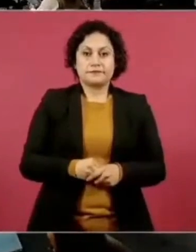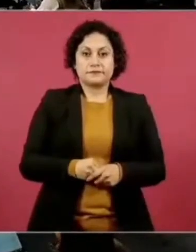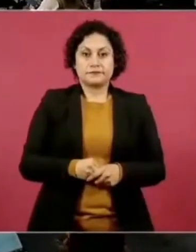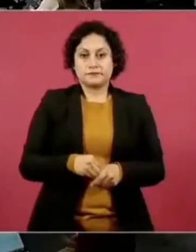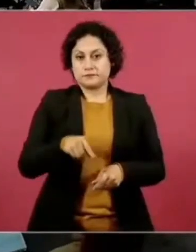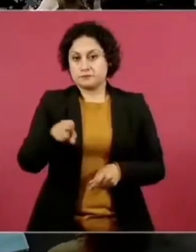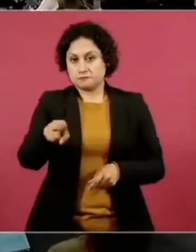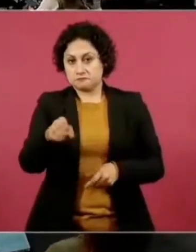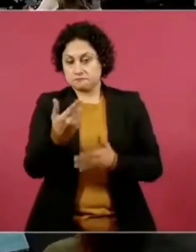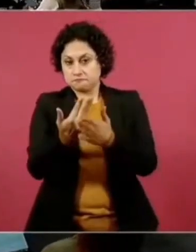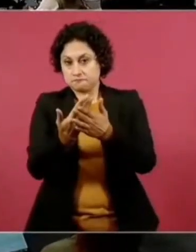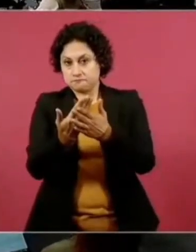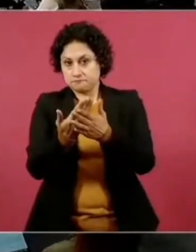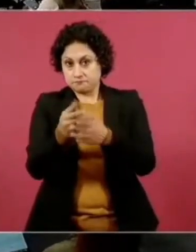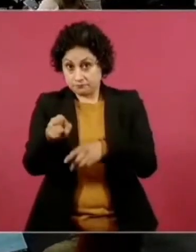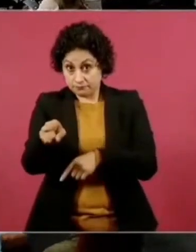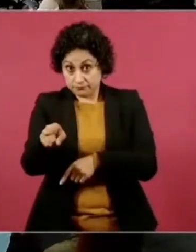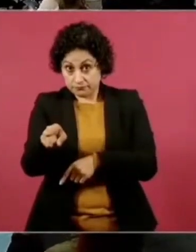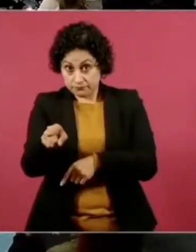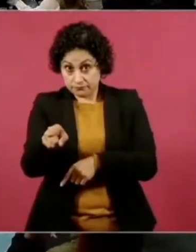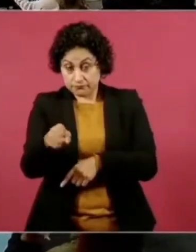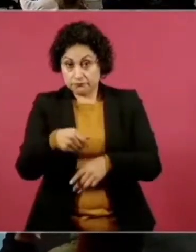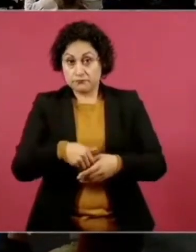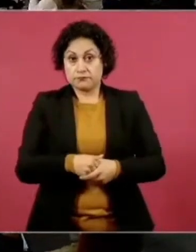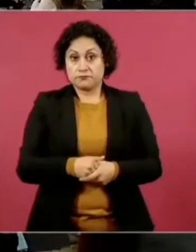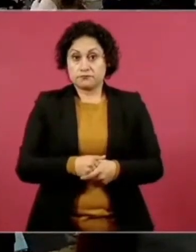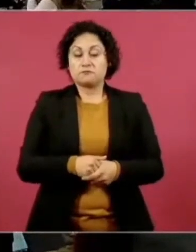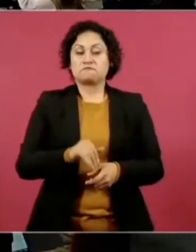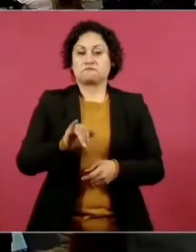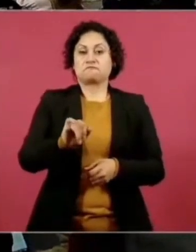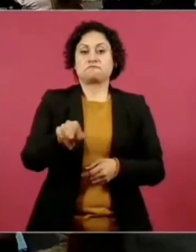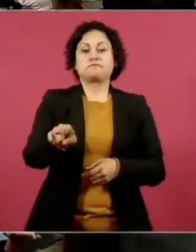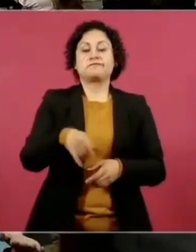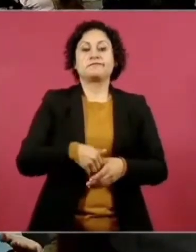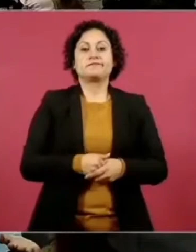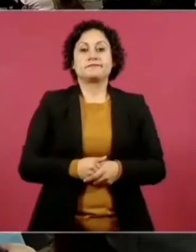pendientes. ¿Quedas tú? No. Sí, quedas. Gracias.